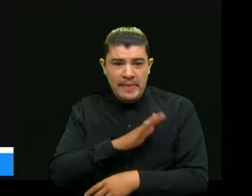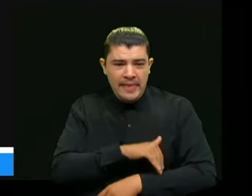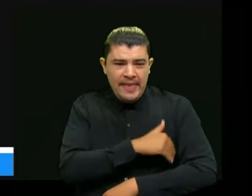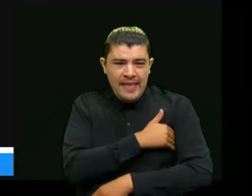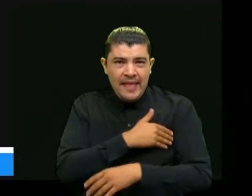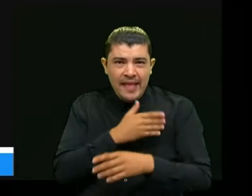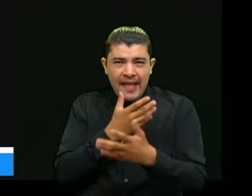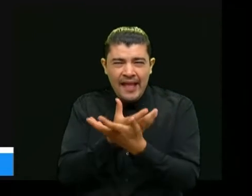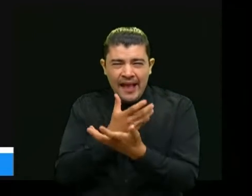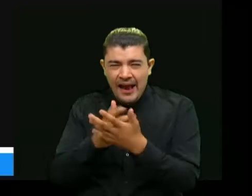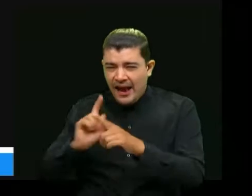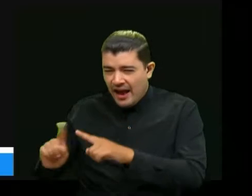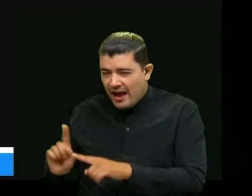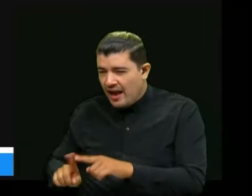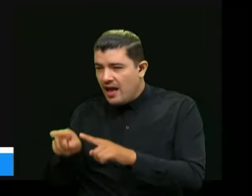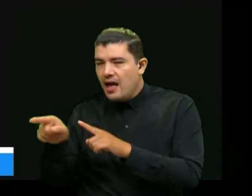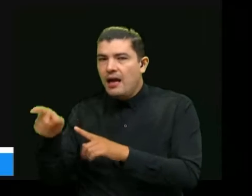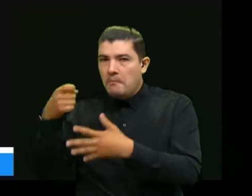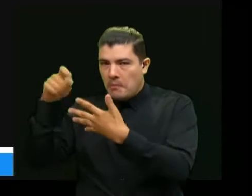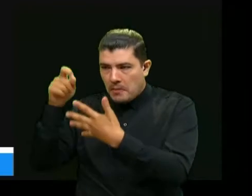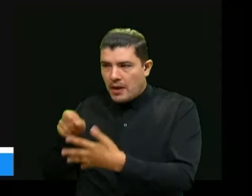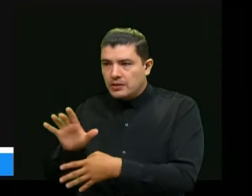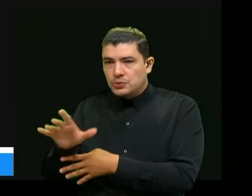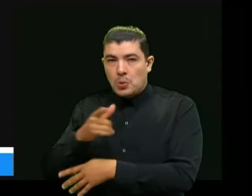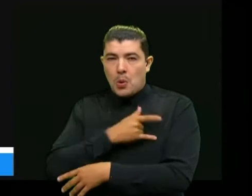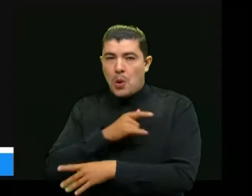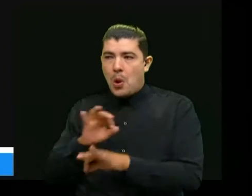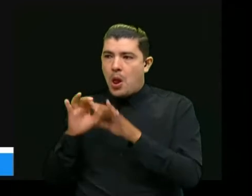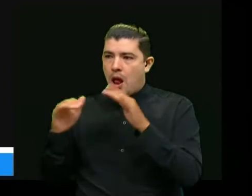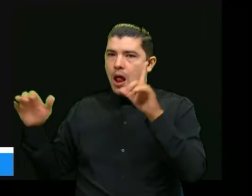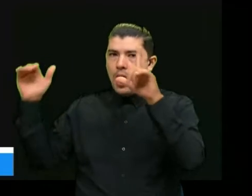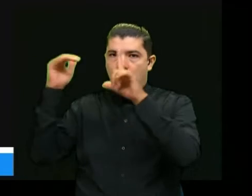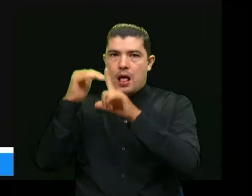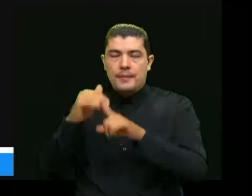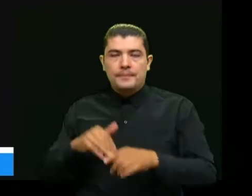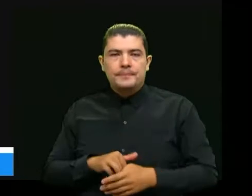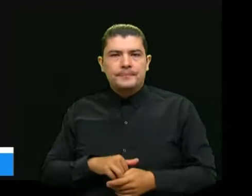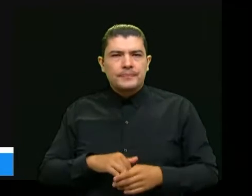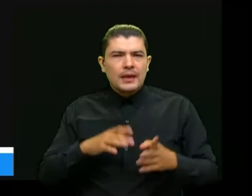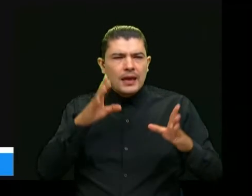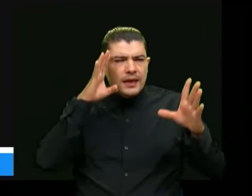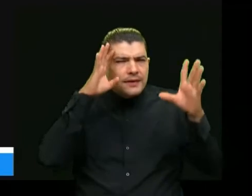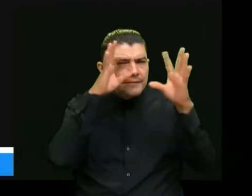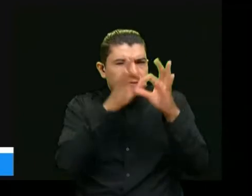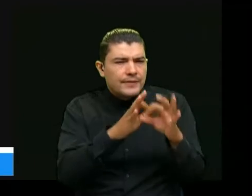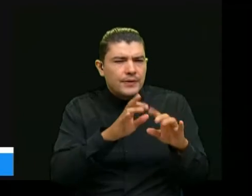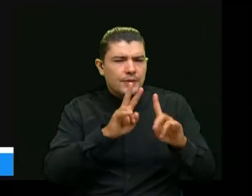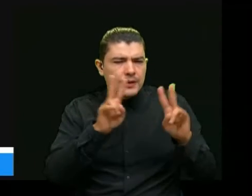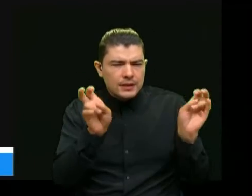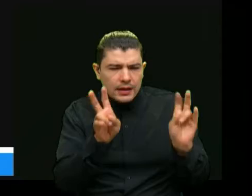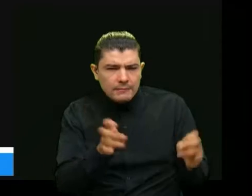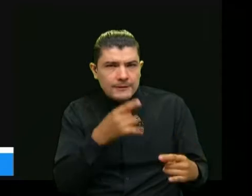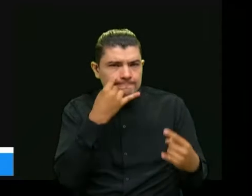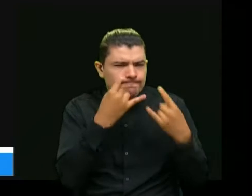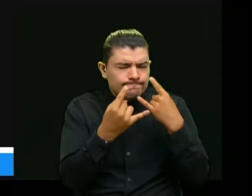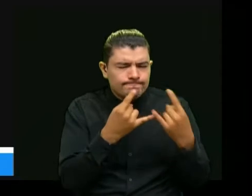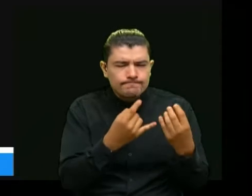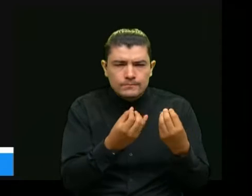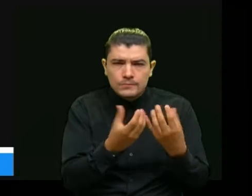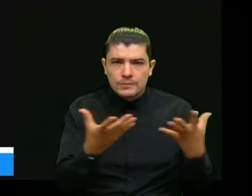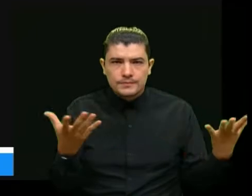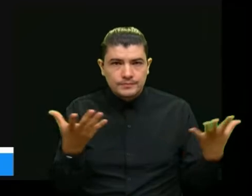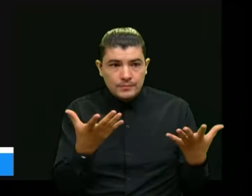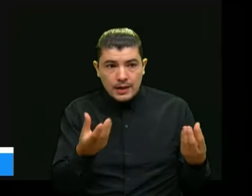etcétera el foco o ciertos temas que hemos identificado de mucho interés para